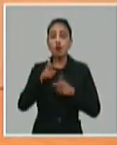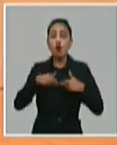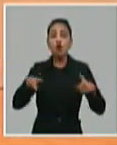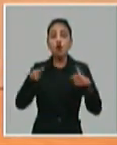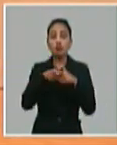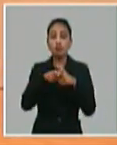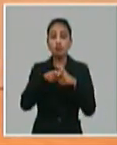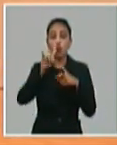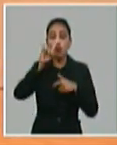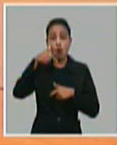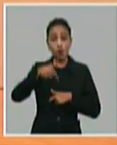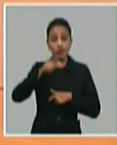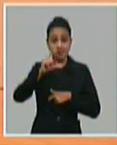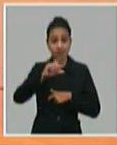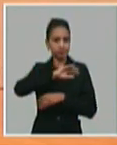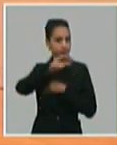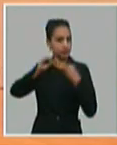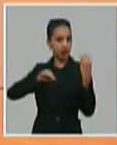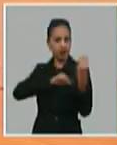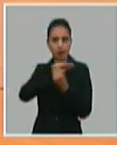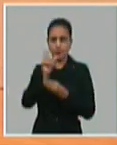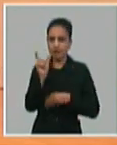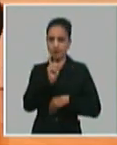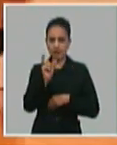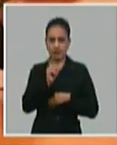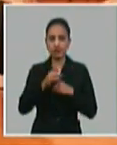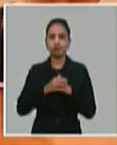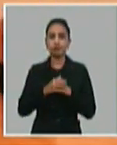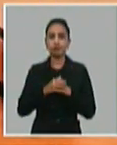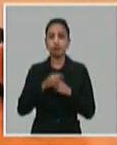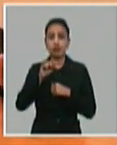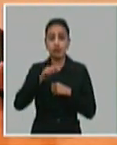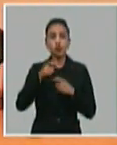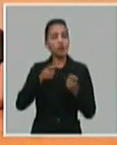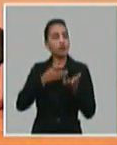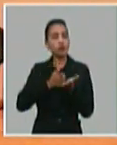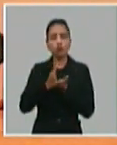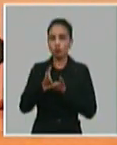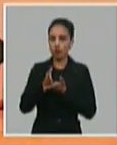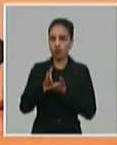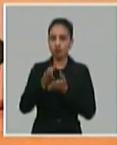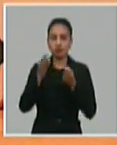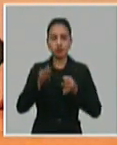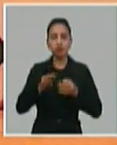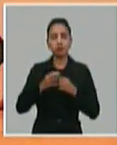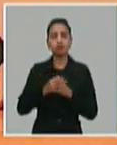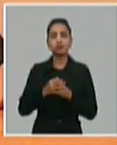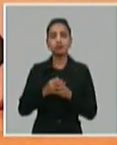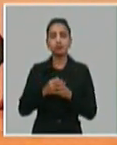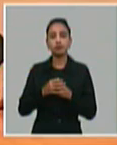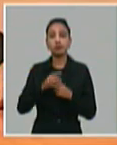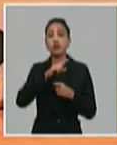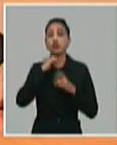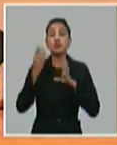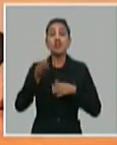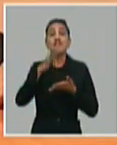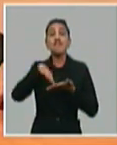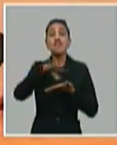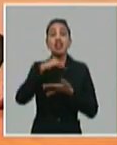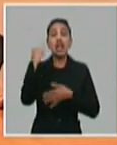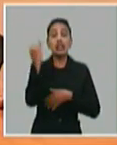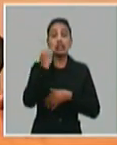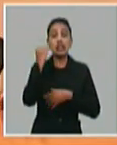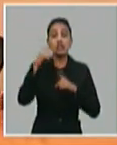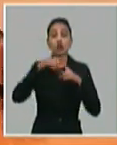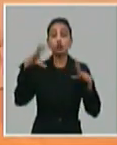nuestra Unión de Jóvenes Comunistas. Y esta política la tenemos que mantener. Ya incluso se suspende la Feria Internacional